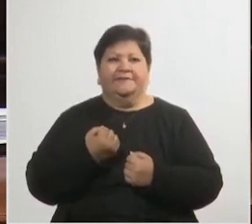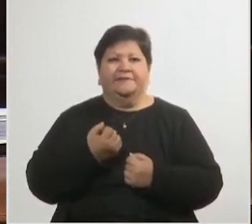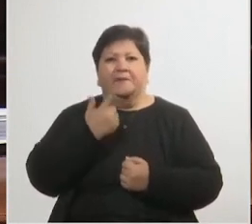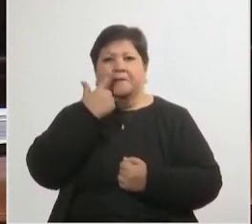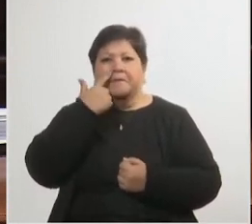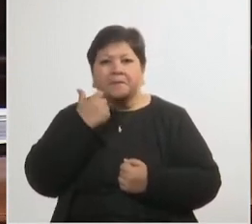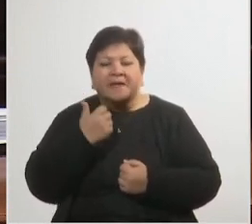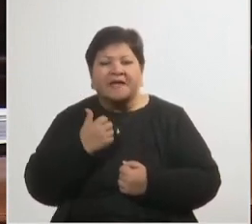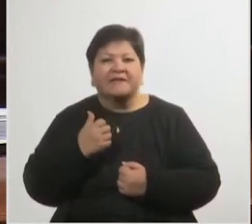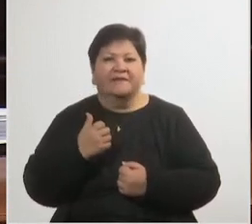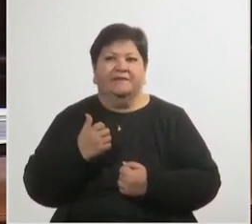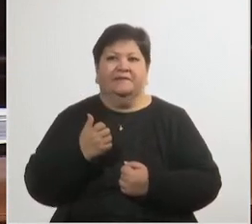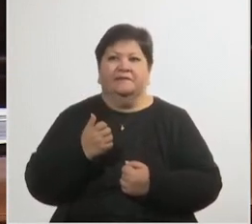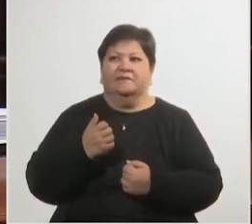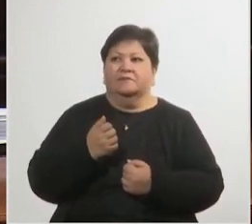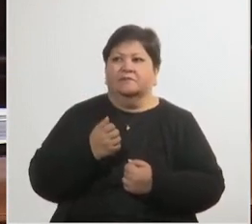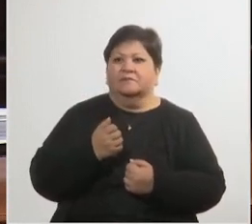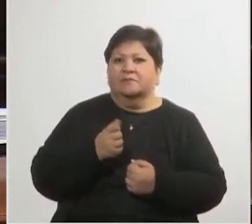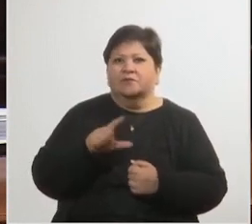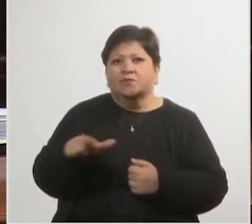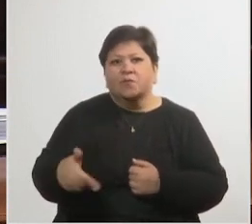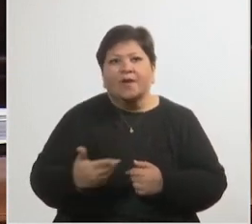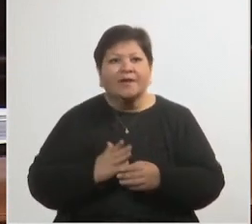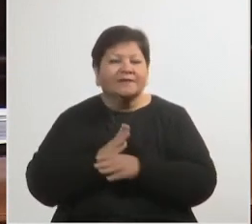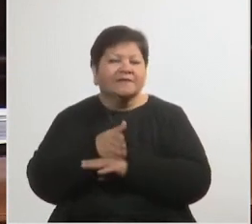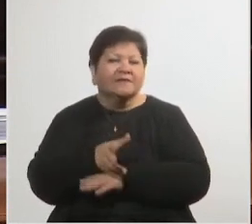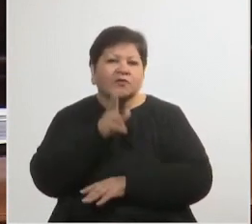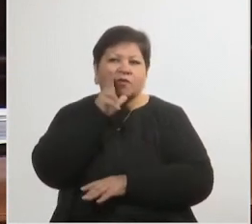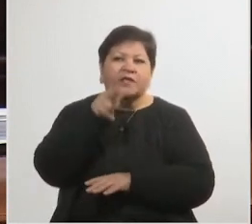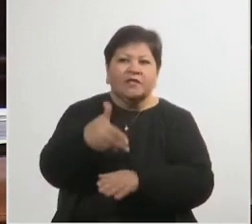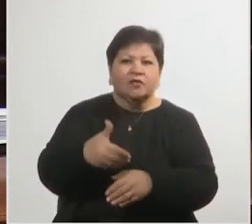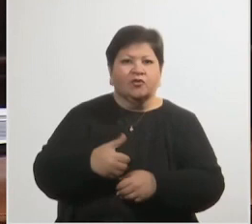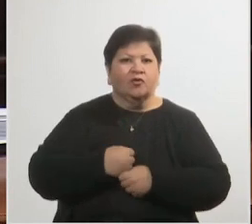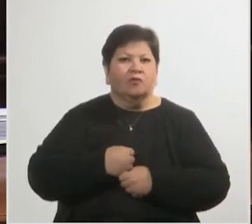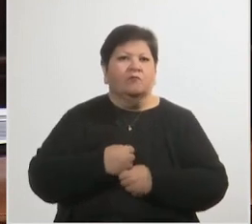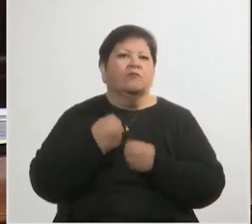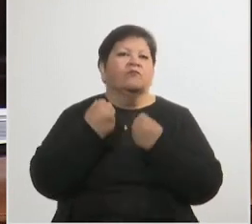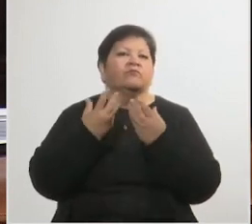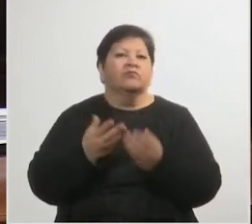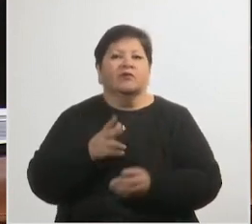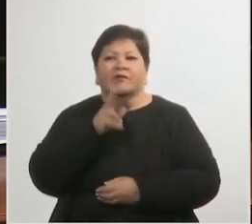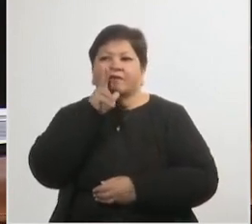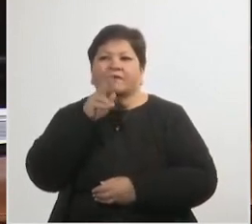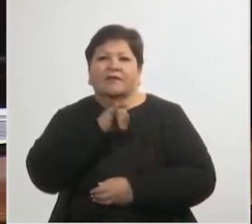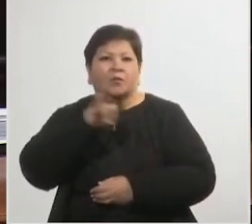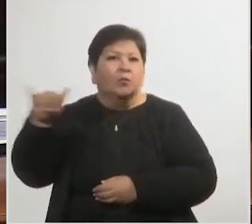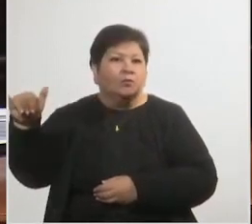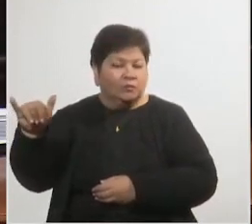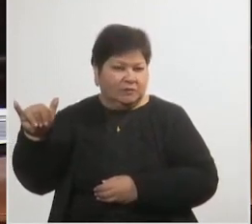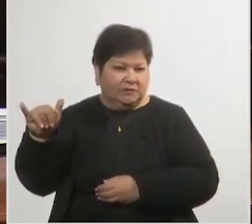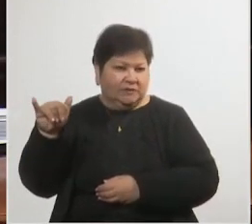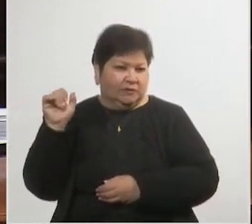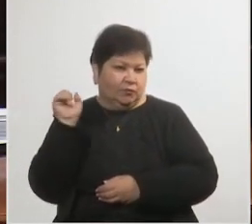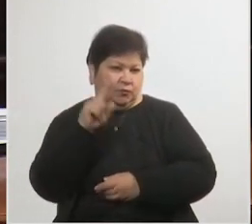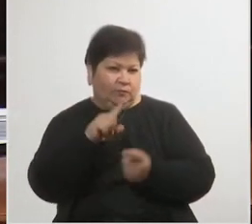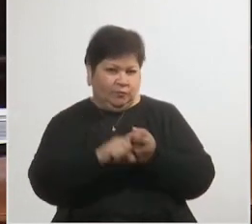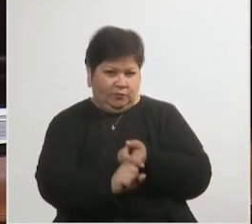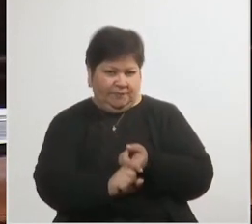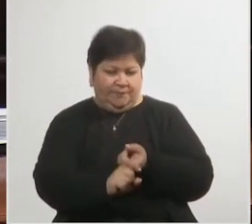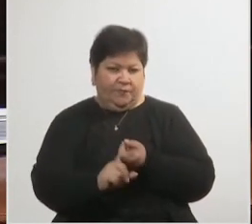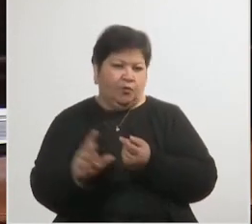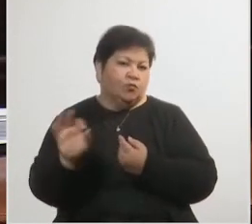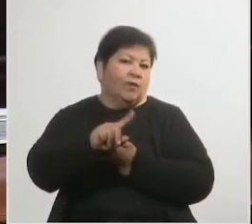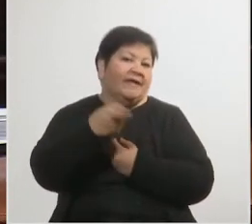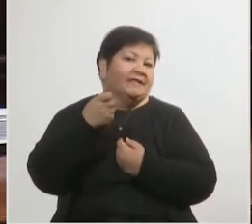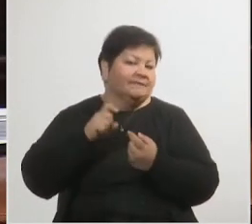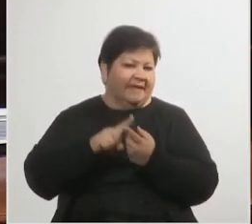padre de tener acceso a su hijo por la mera denuncia de su pareja. Se podrá decir